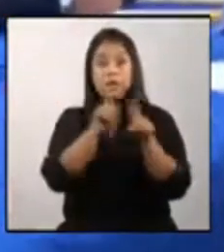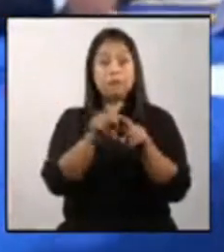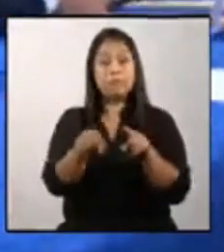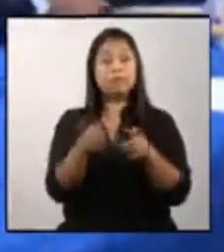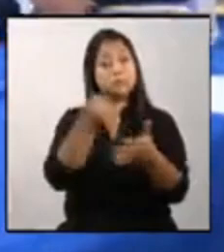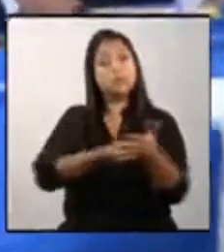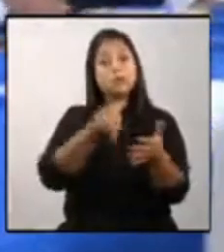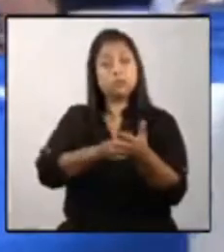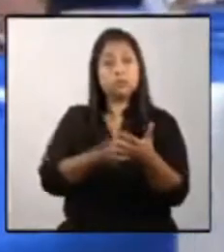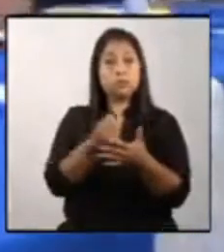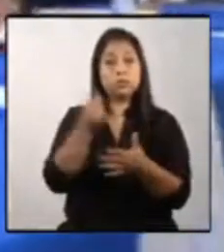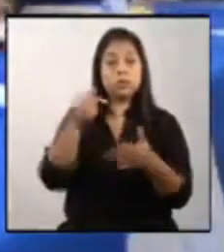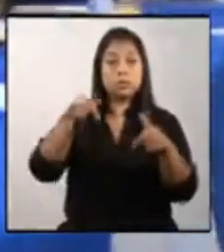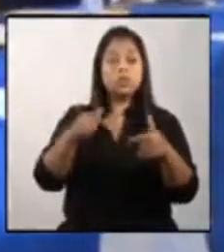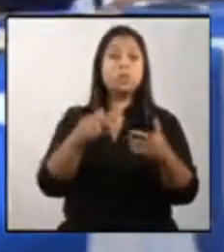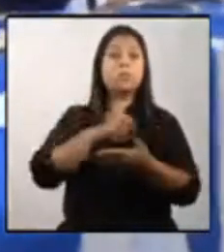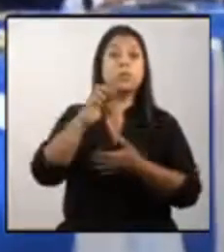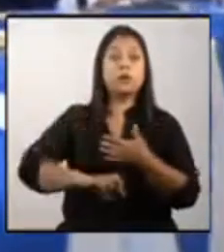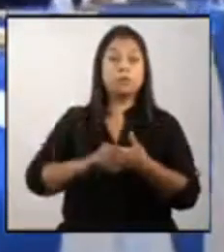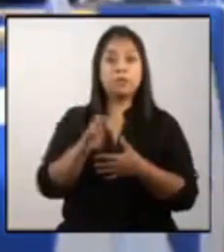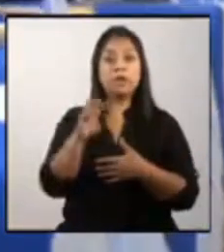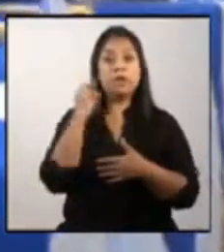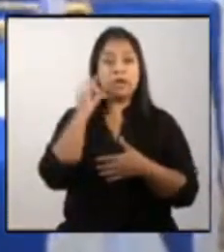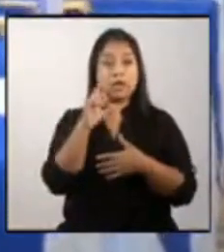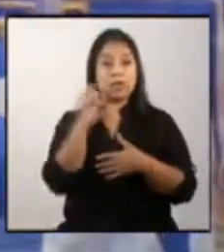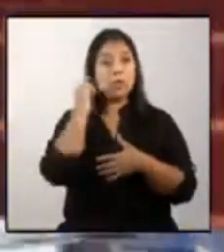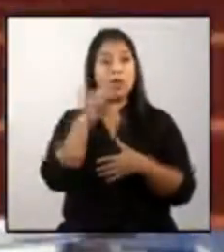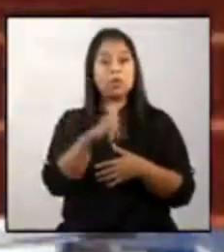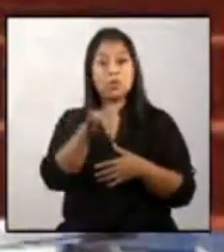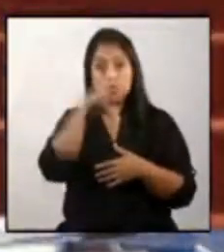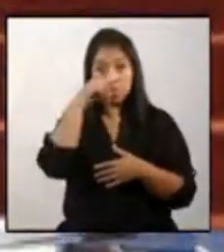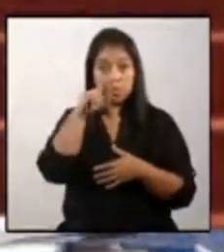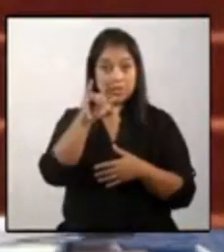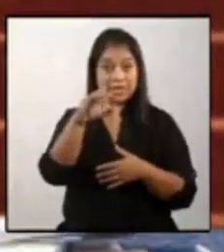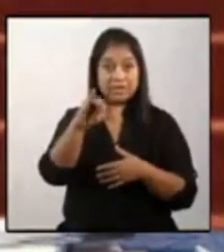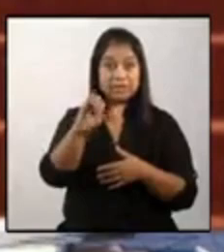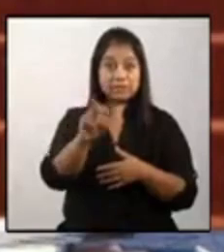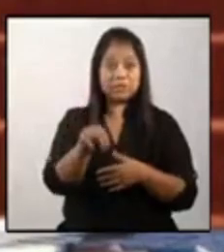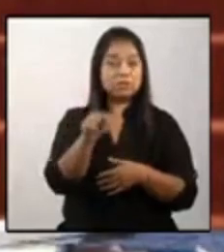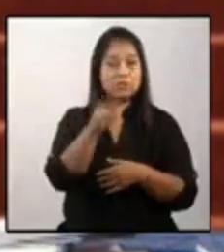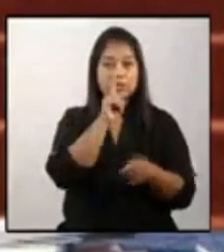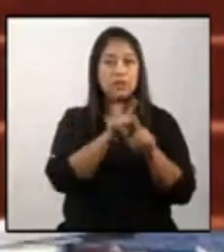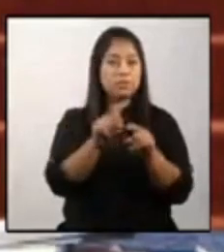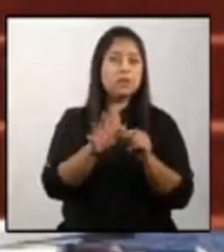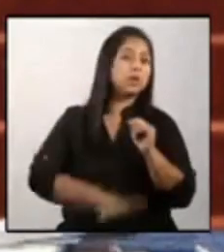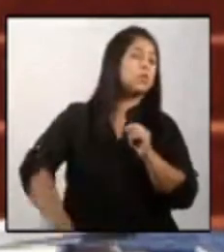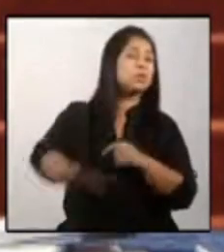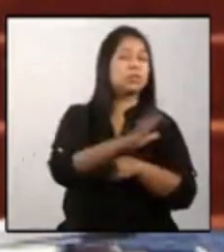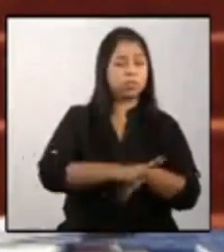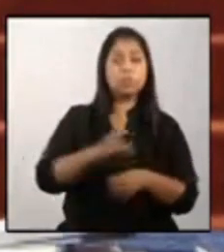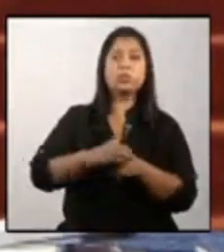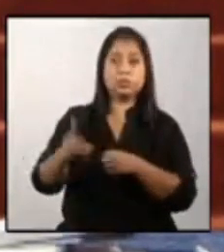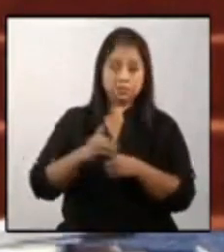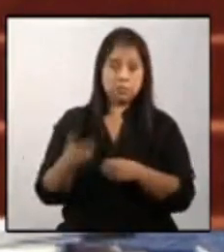programa por la nutrición implica que todos los departamentos del